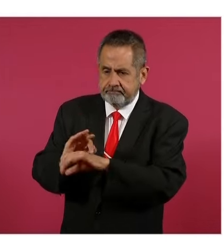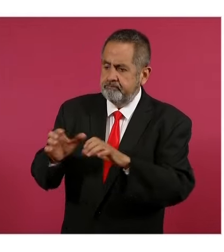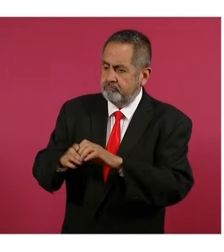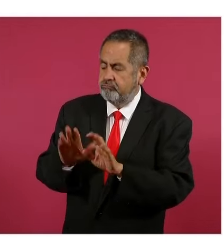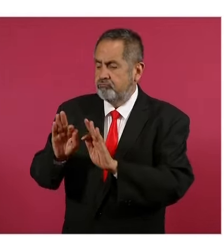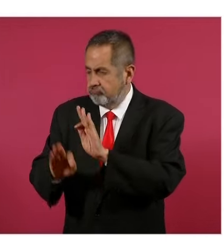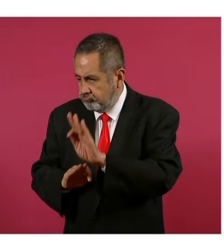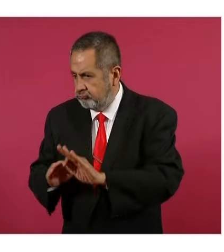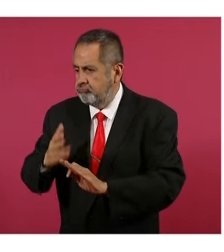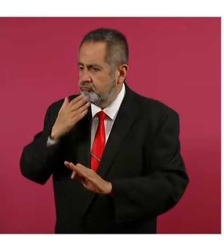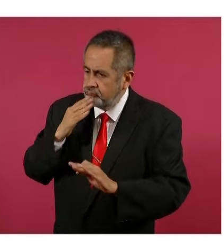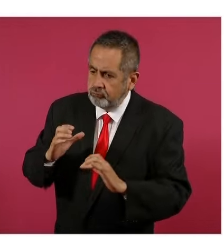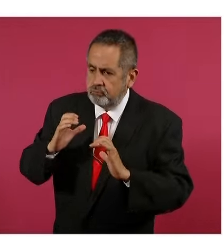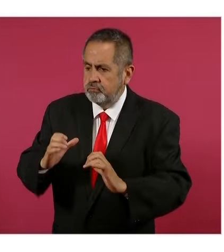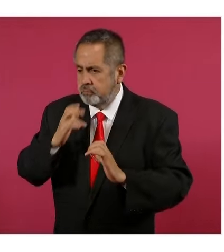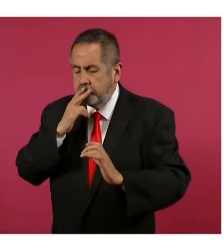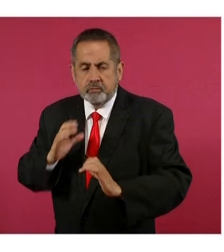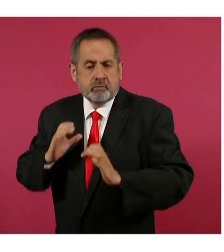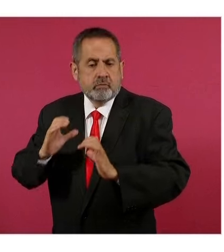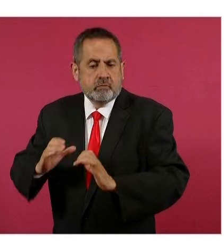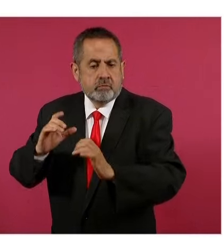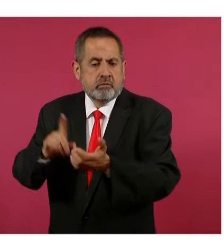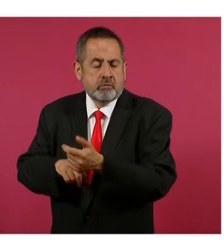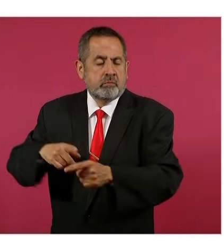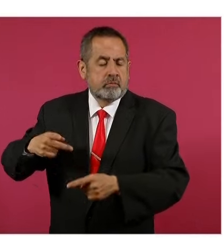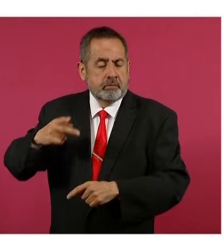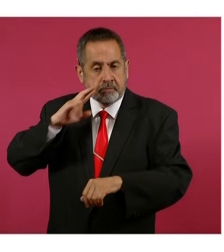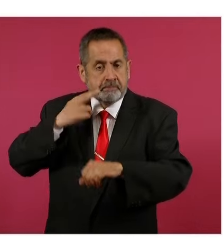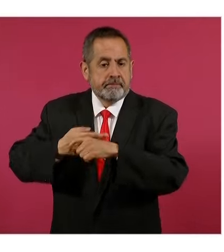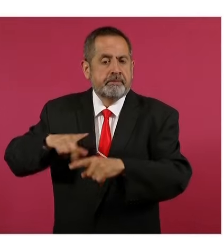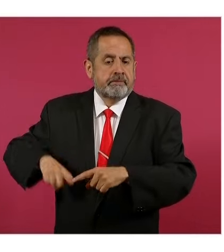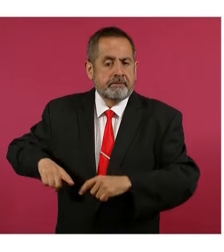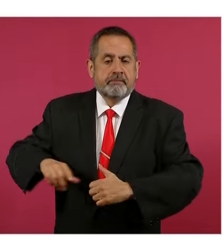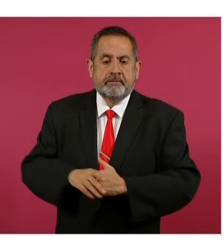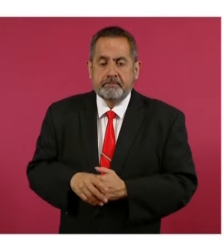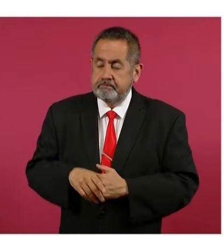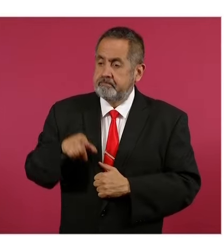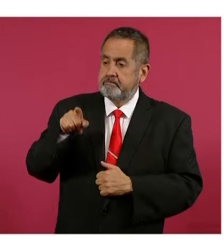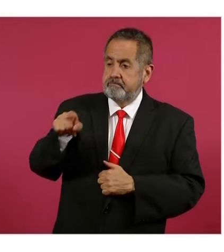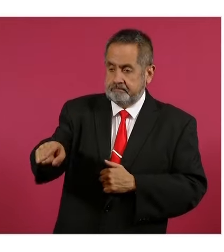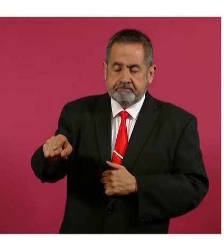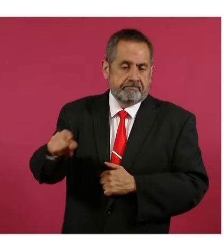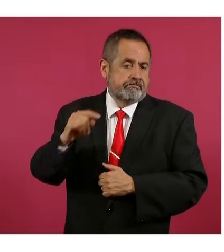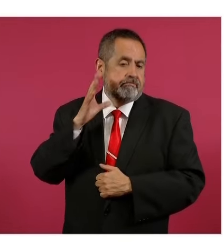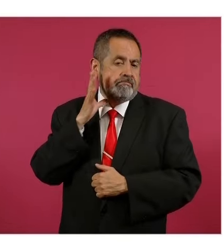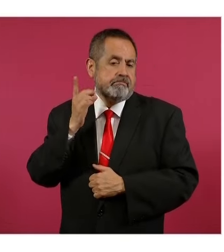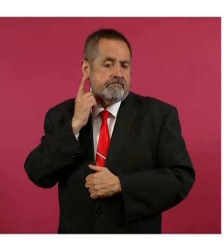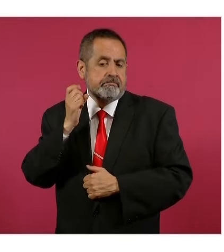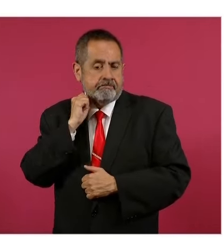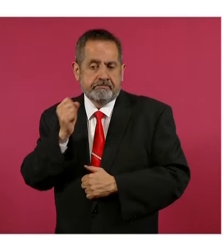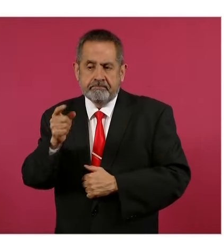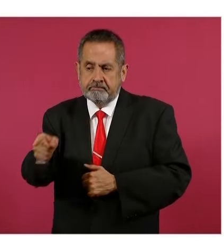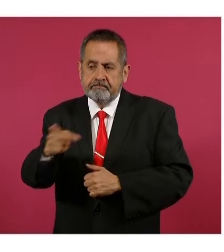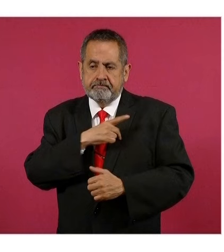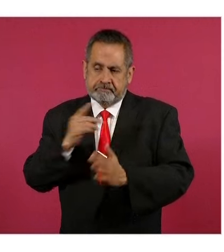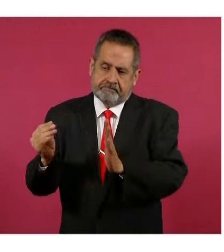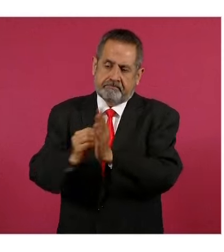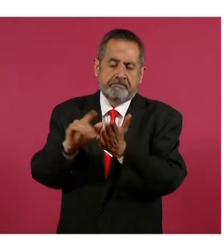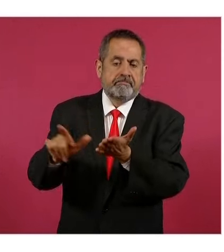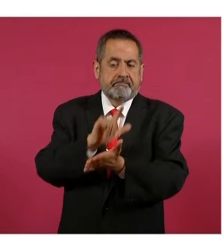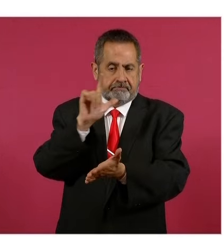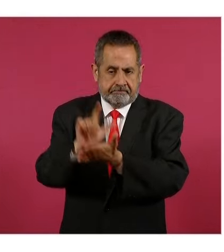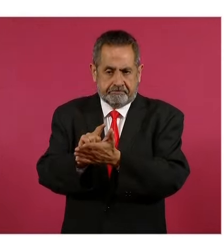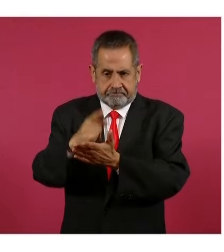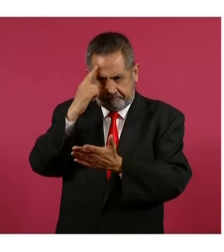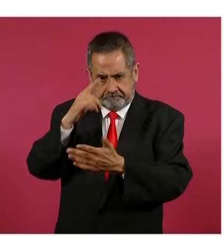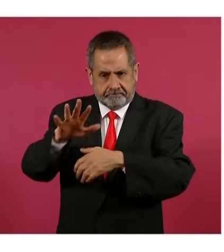adecuado y conservación por parte del Estado. Se faculta al Congreso para expedir una ley general para la protección de